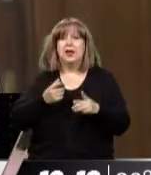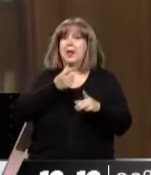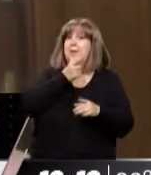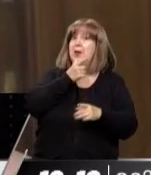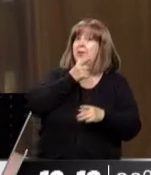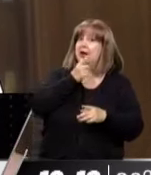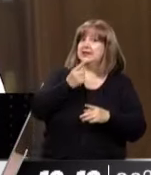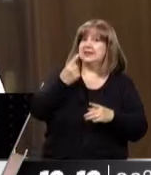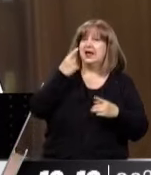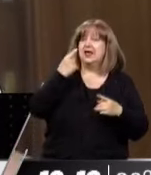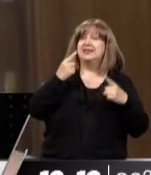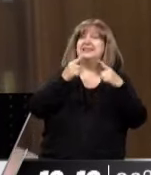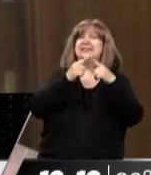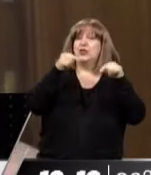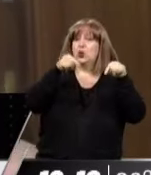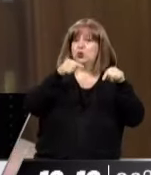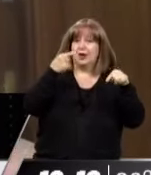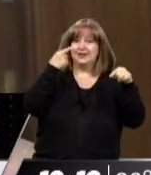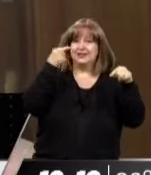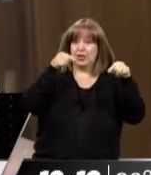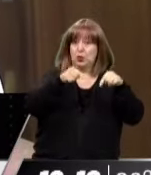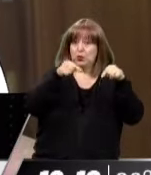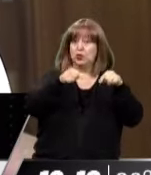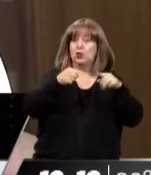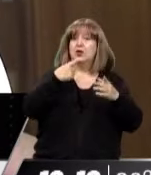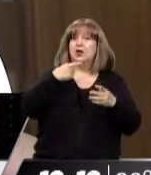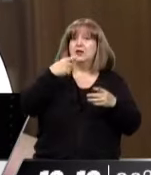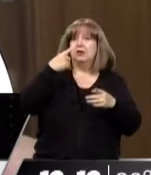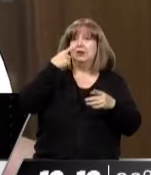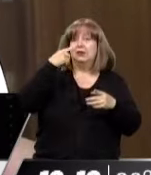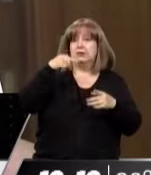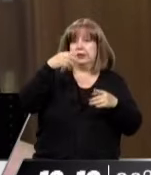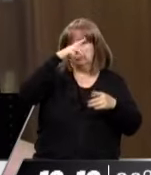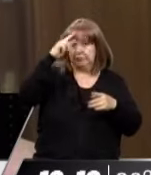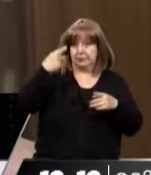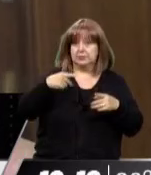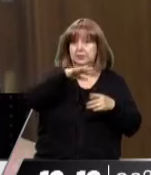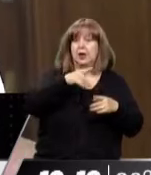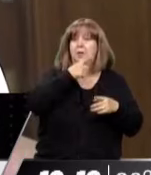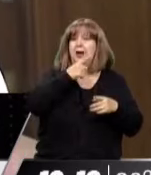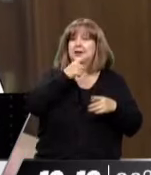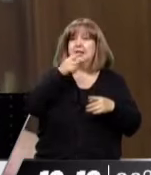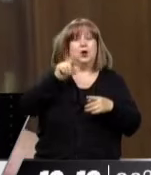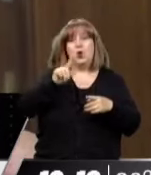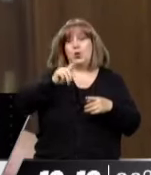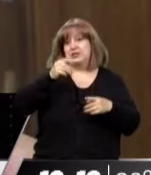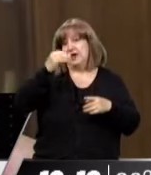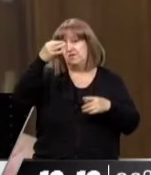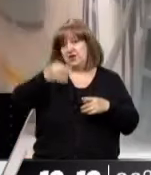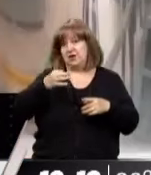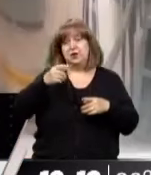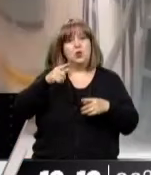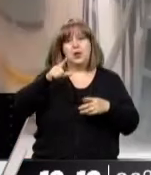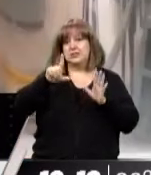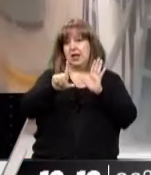instituto, digamos, del gobierno nacional, digamos, una decisión manifiestamente ilegal, manifiestamente inconstitucional,